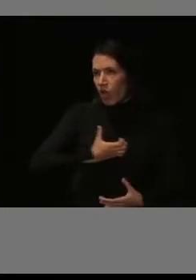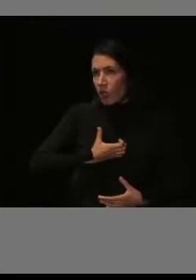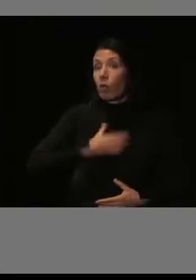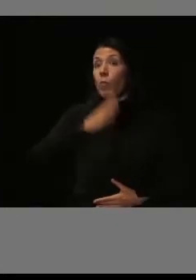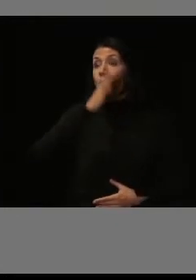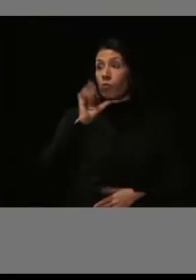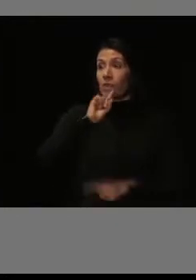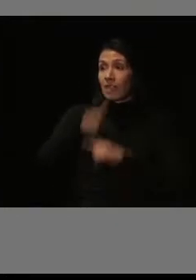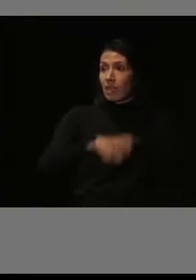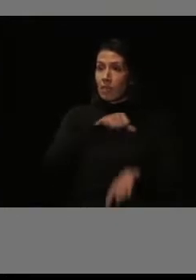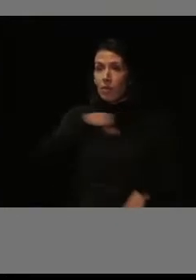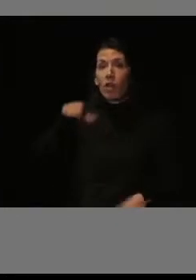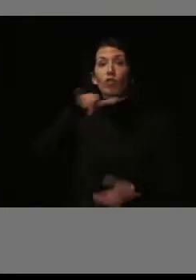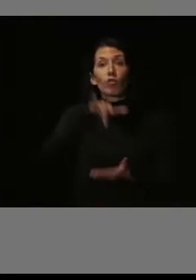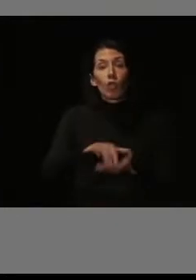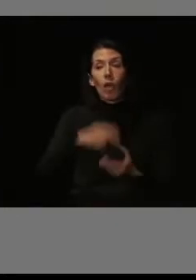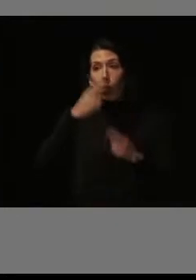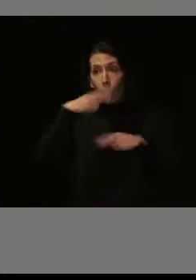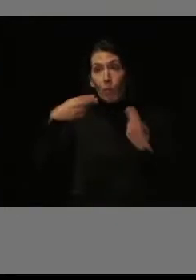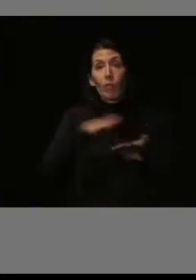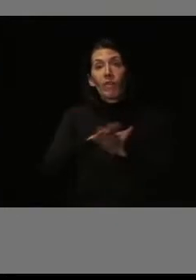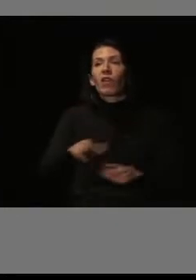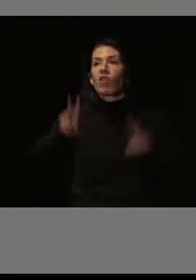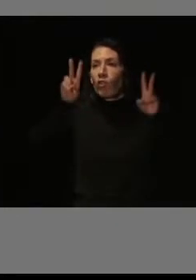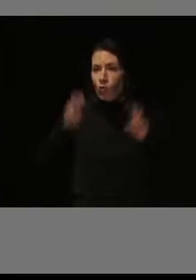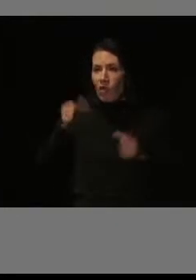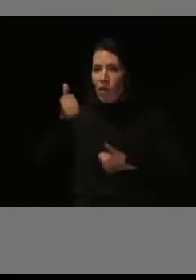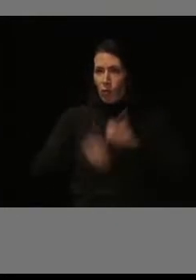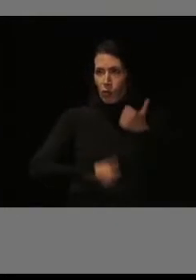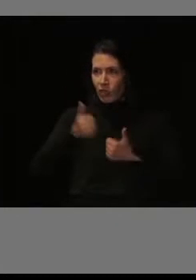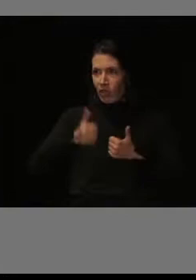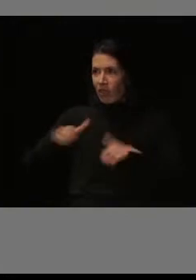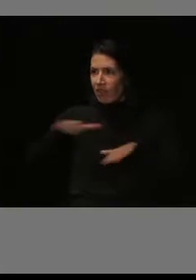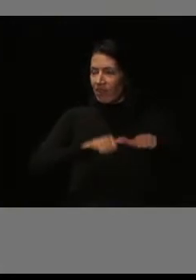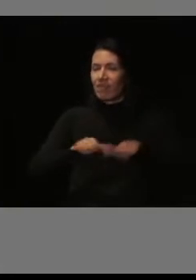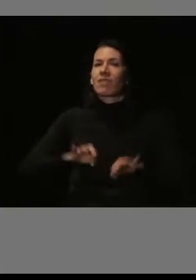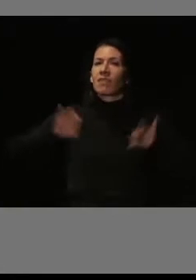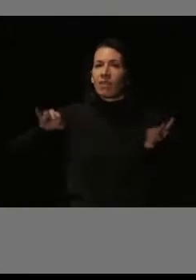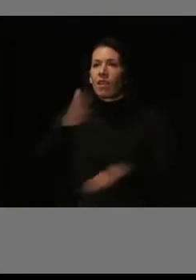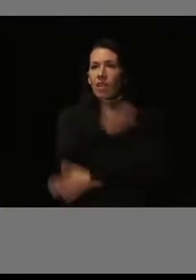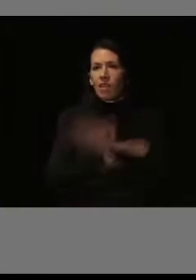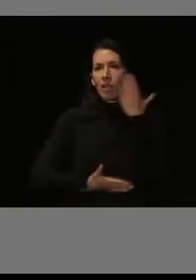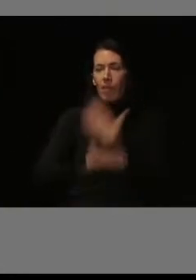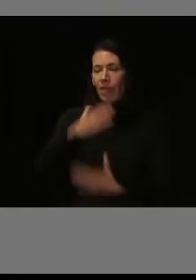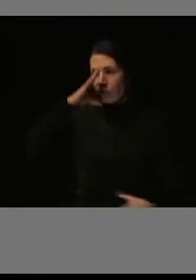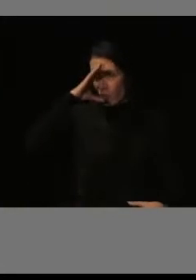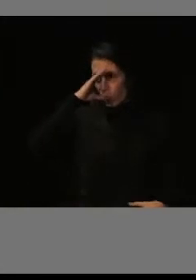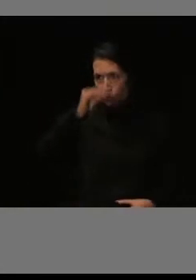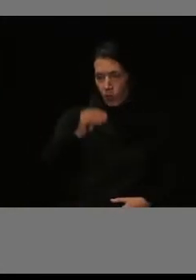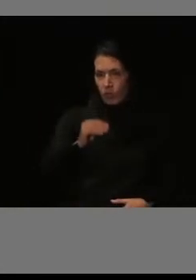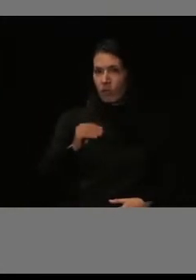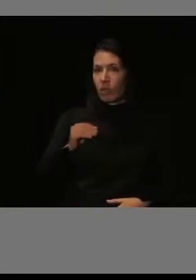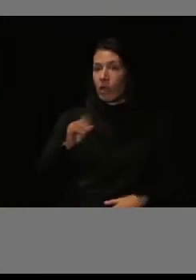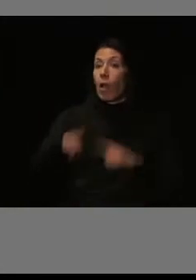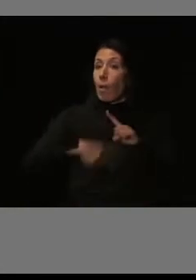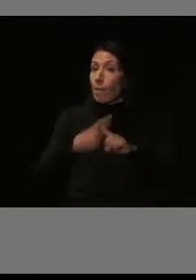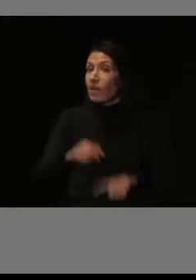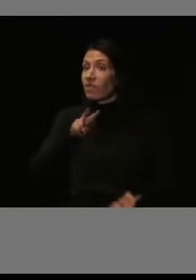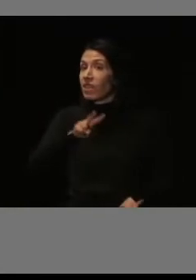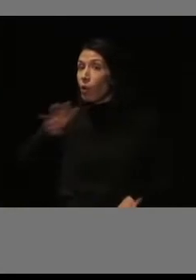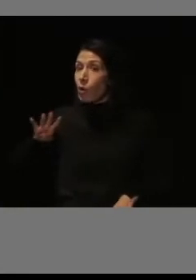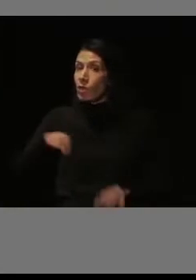semana que viene se publicarán las nuevas oposiciones para discapacidad intelectual con otras 24